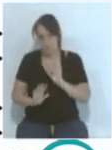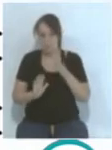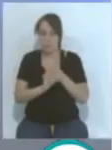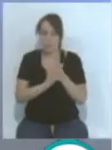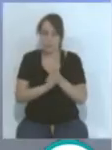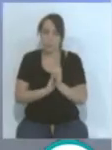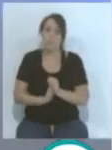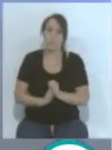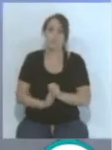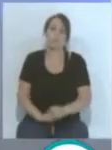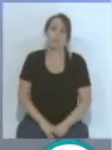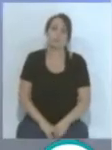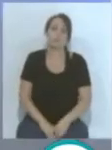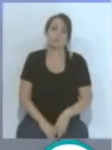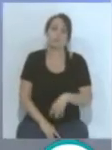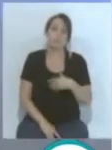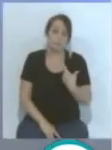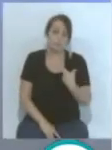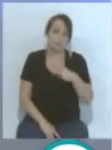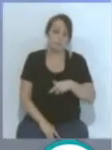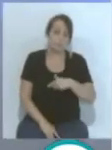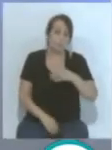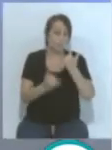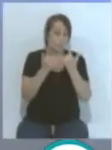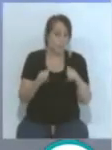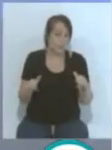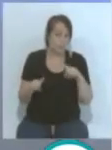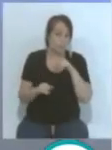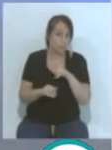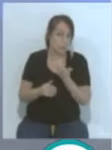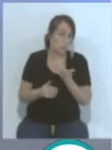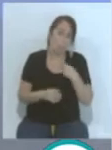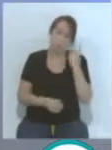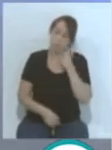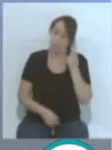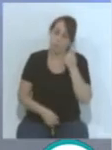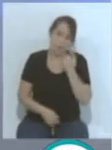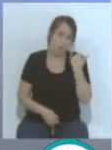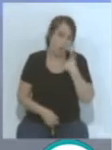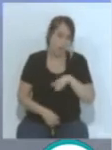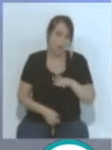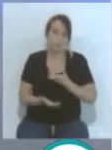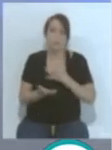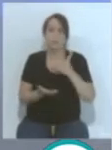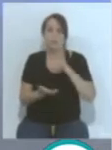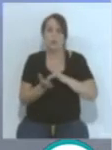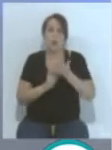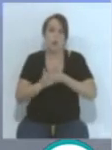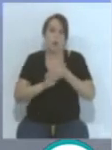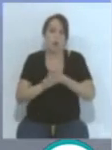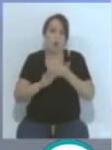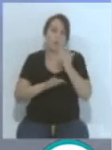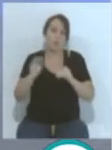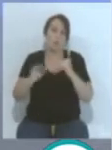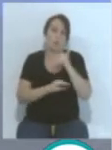Parpi, el festejo, tú has estado acostumbrado y cuando hemos hablado de otros ascensos,